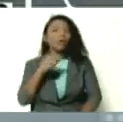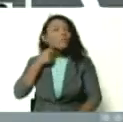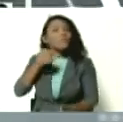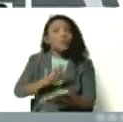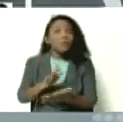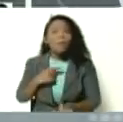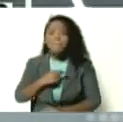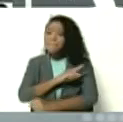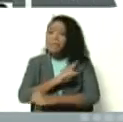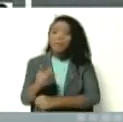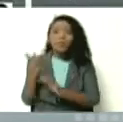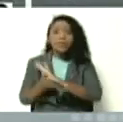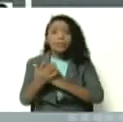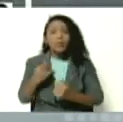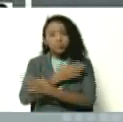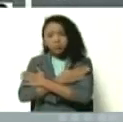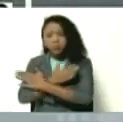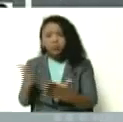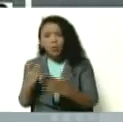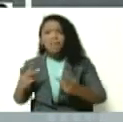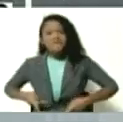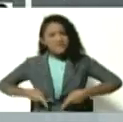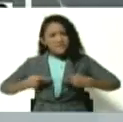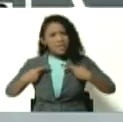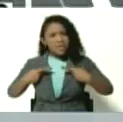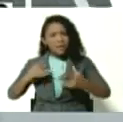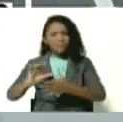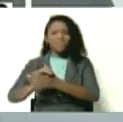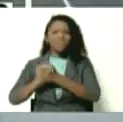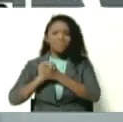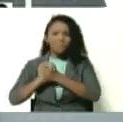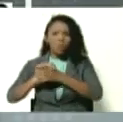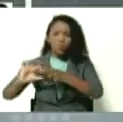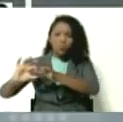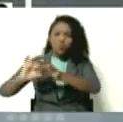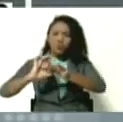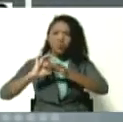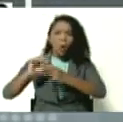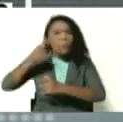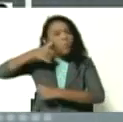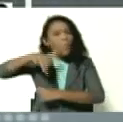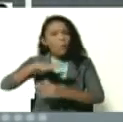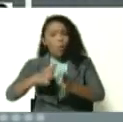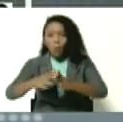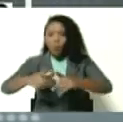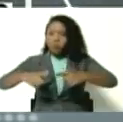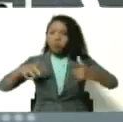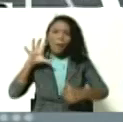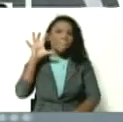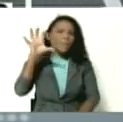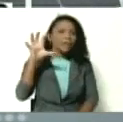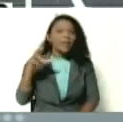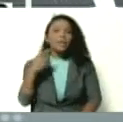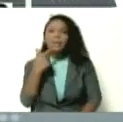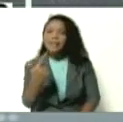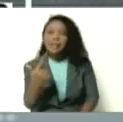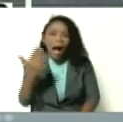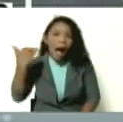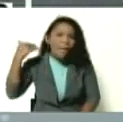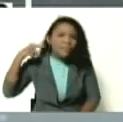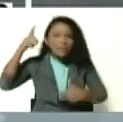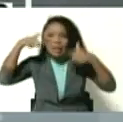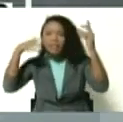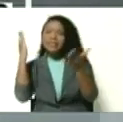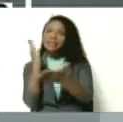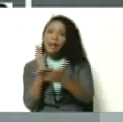que mandamos vida, solidaridad y la unidad de los pueblos, la patria grande, la patria que nos hablaba nuestro comandante, sabe